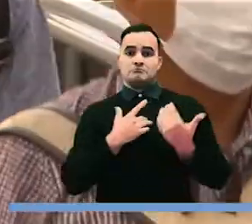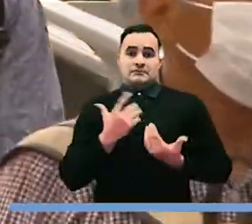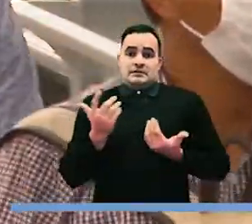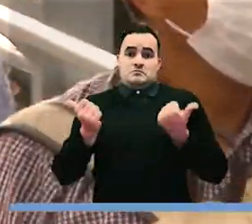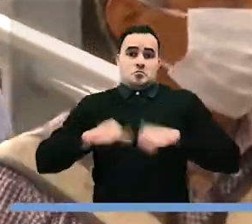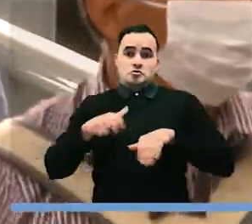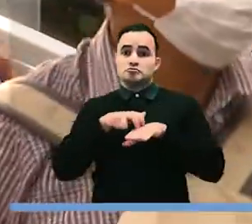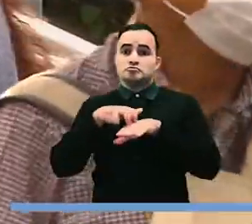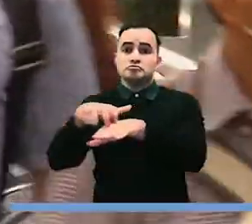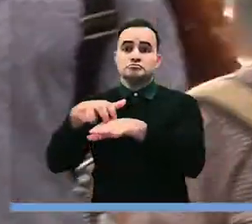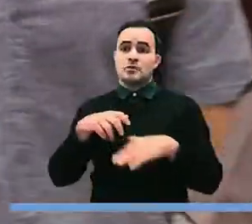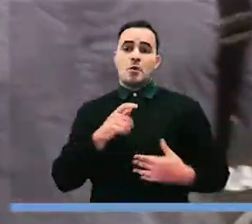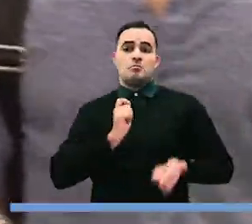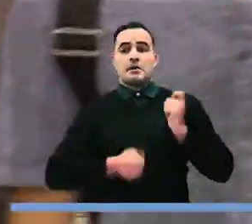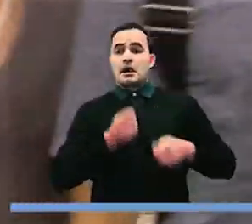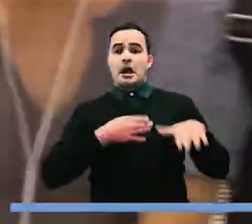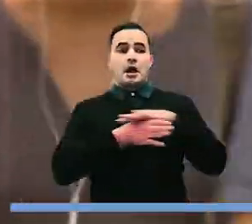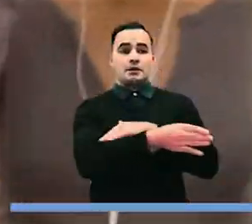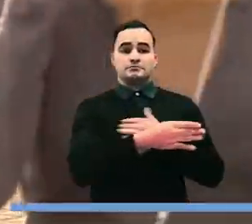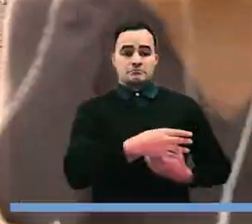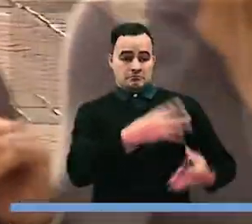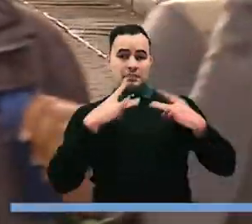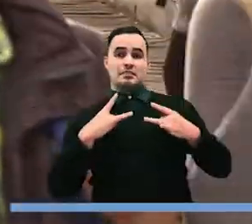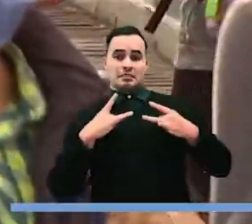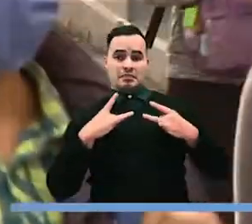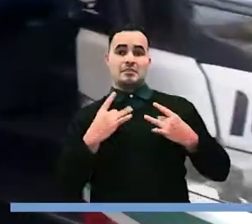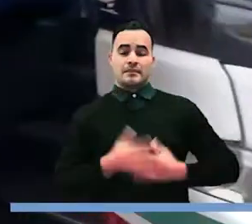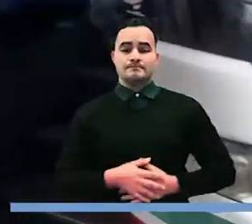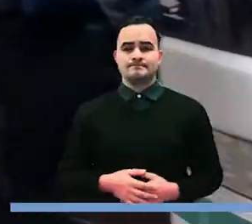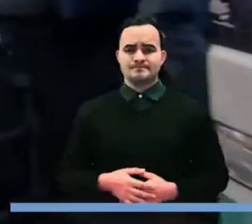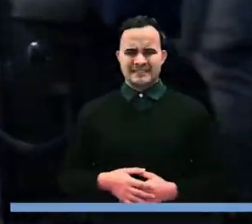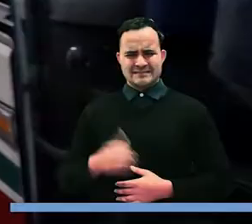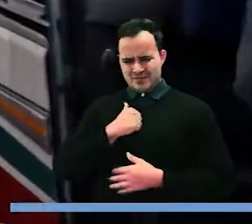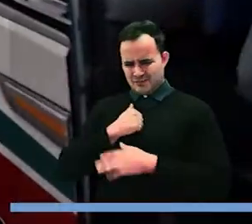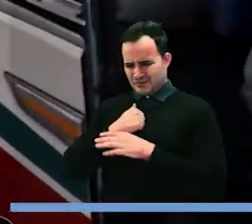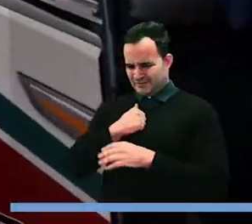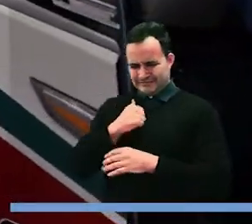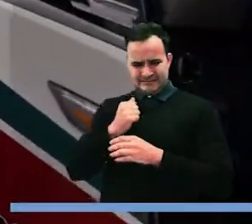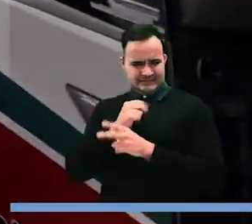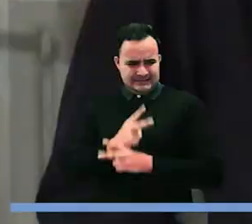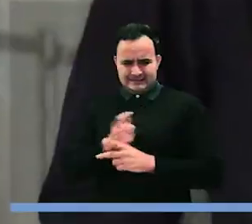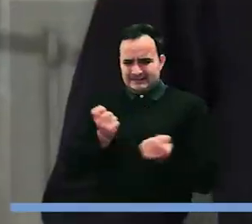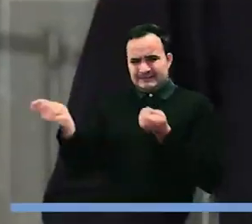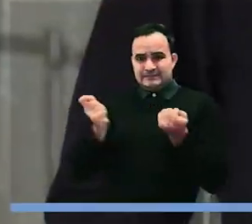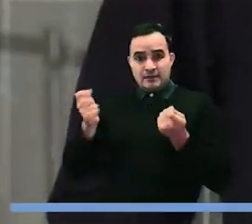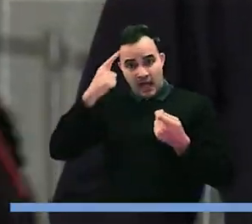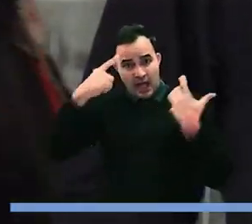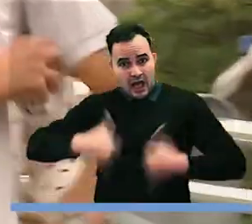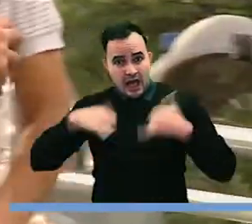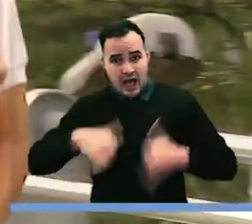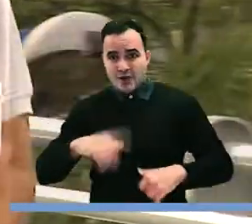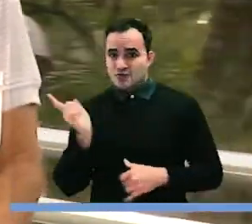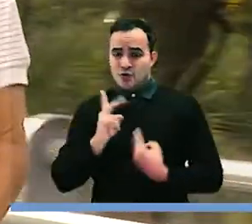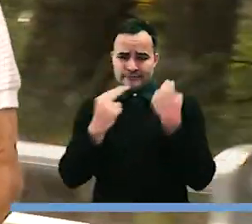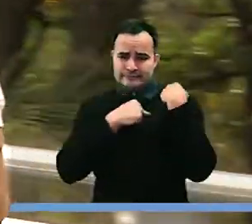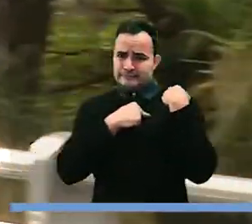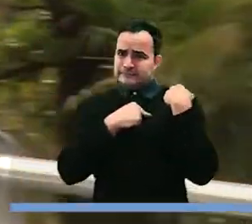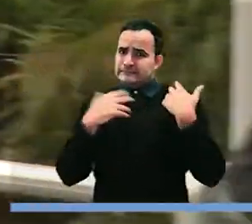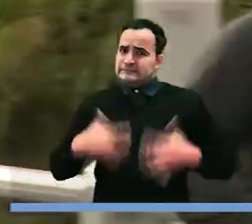estado. Pudieron estar en un bus, en un supermercado. El autocuidado no es un juego, es una